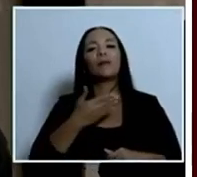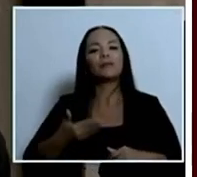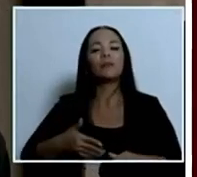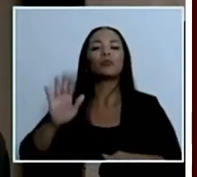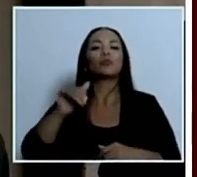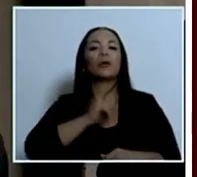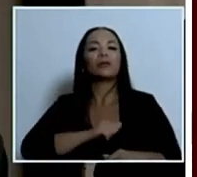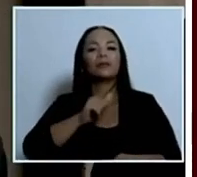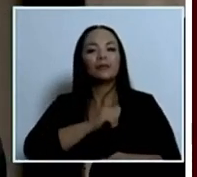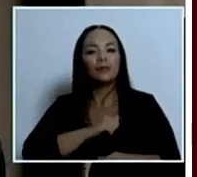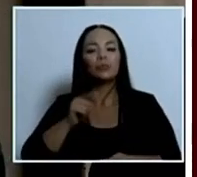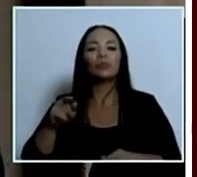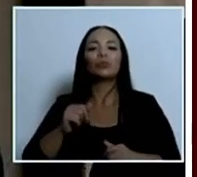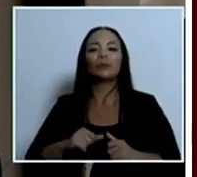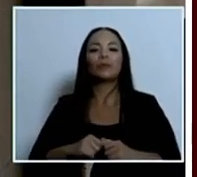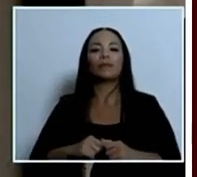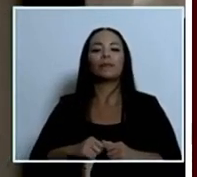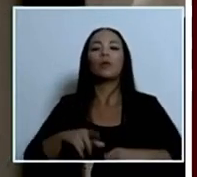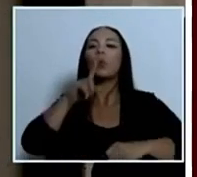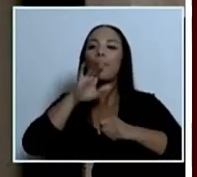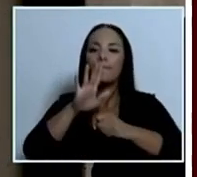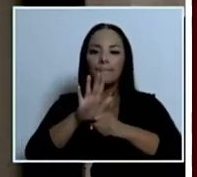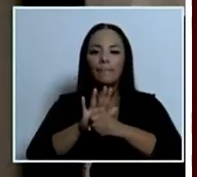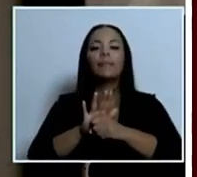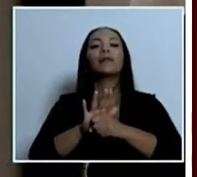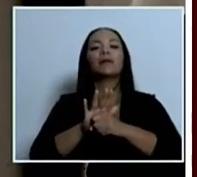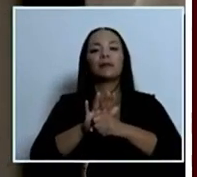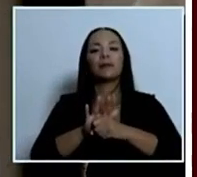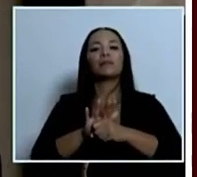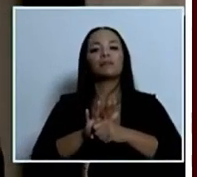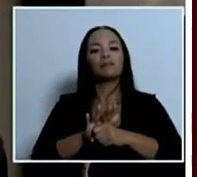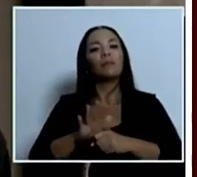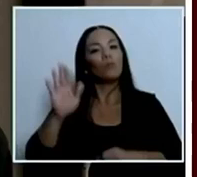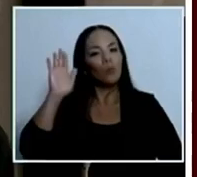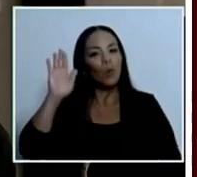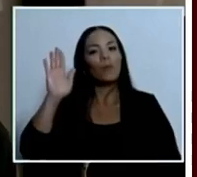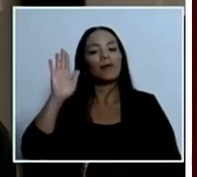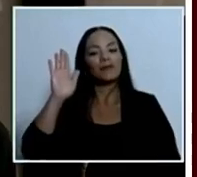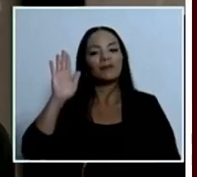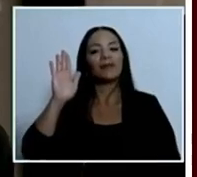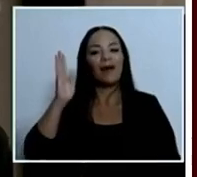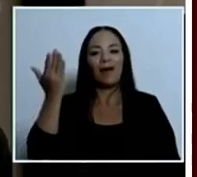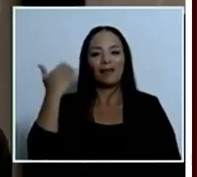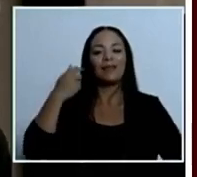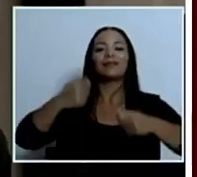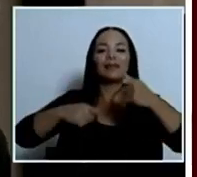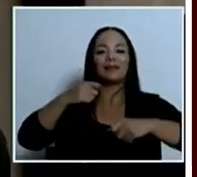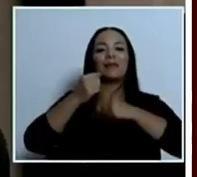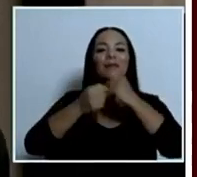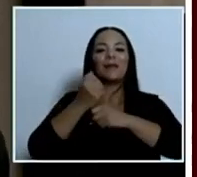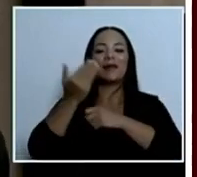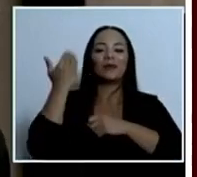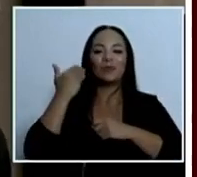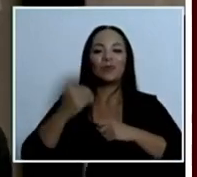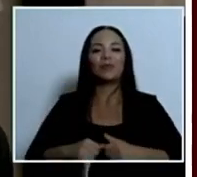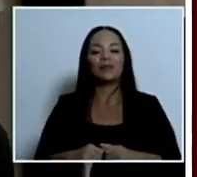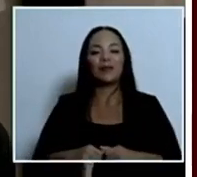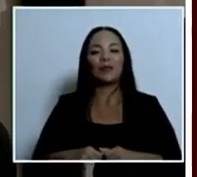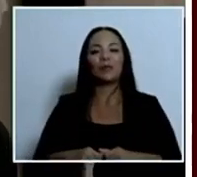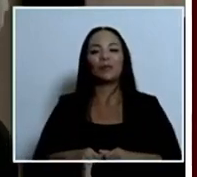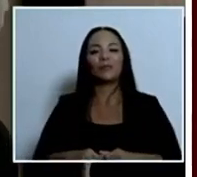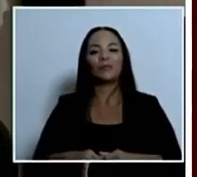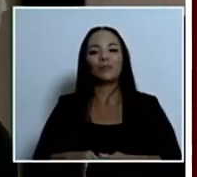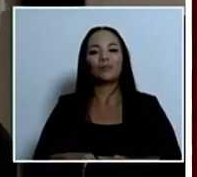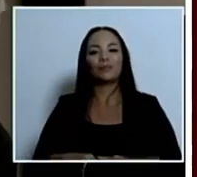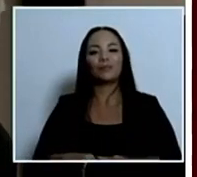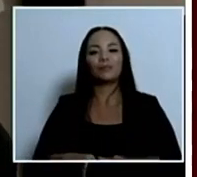de ustedes a cumplir con la promesa hecha en septiembre del año pasado muchos de los que